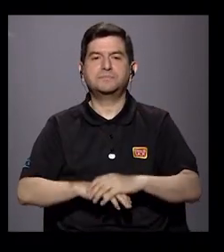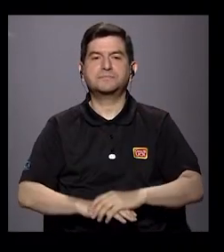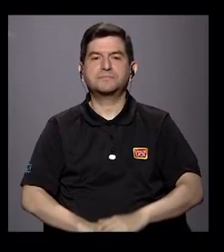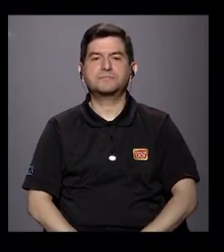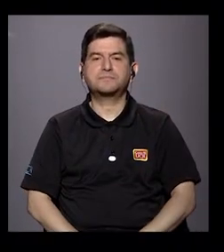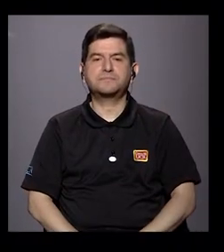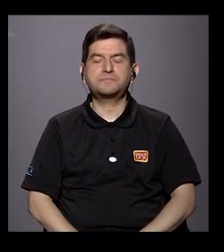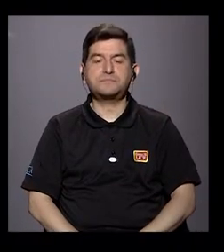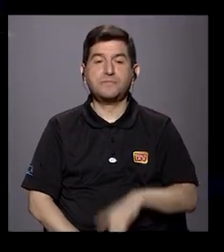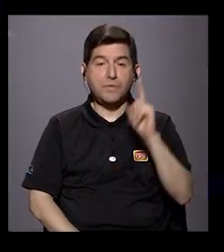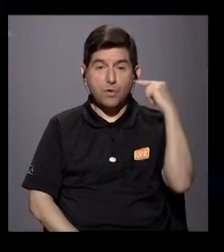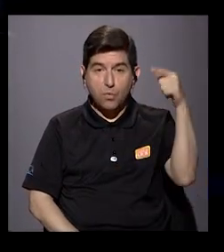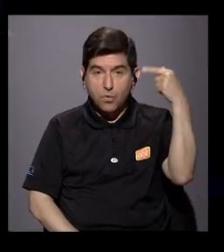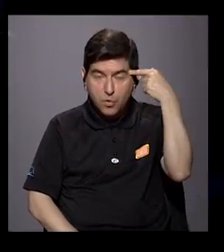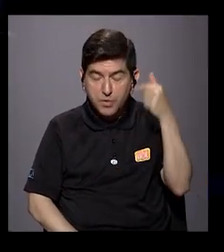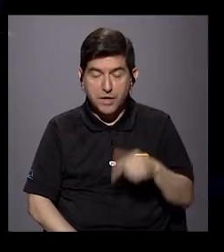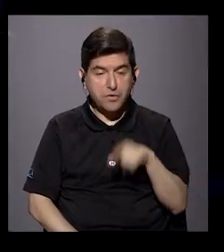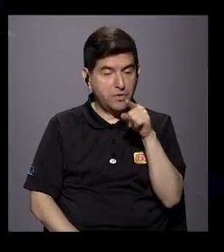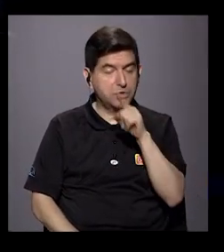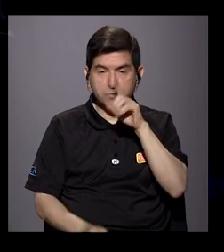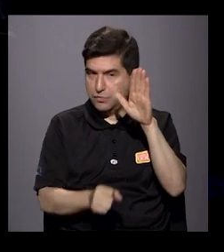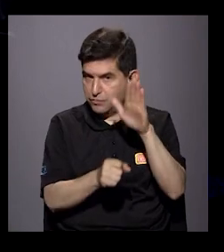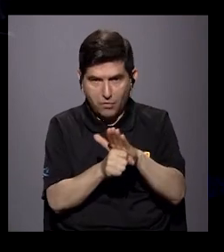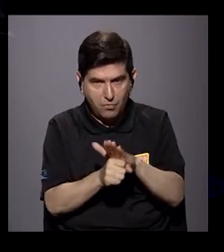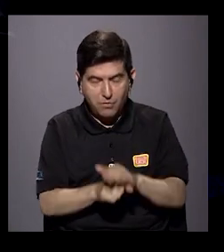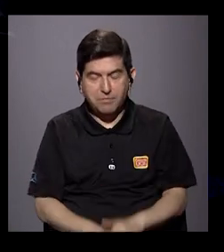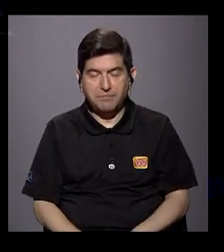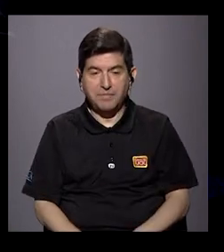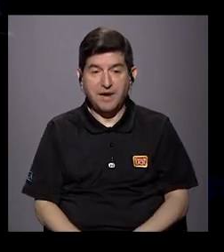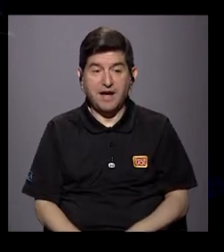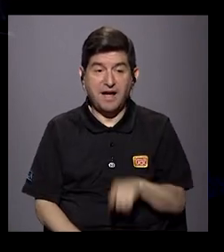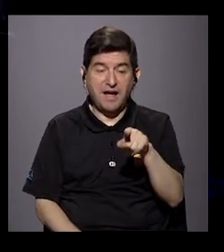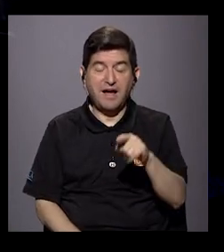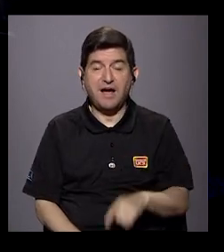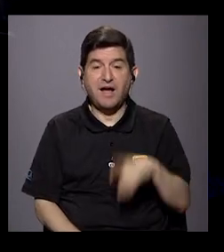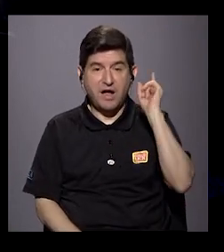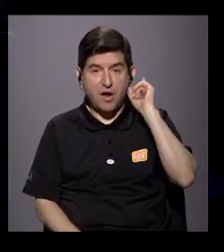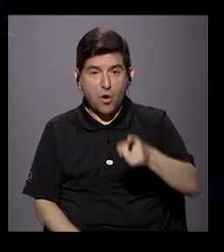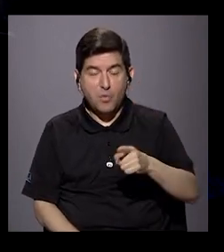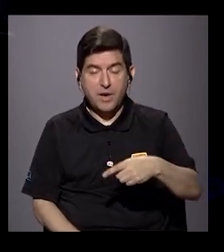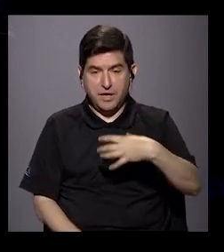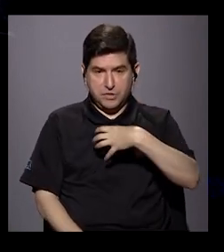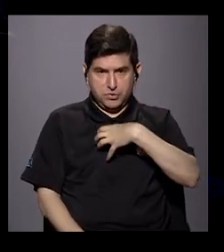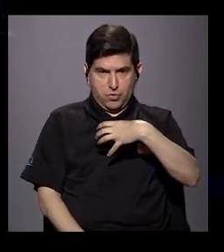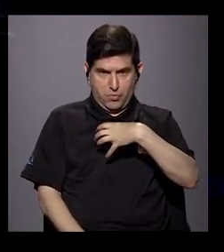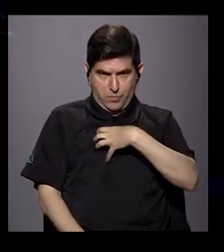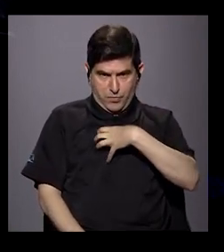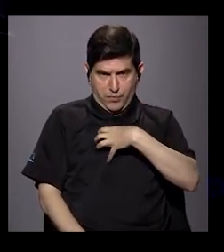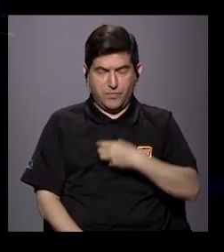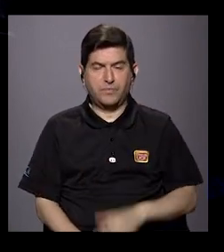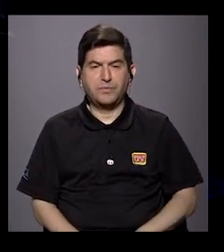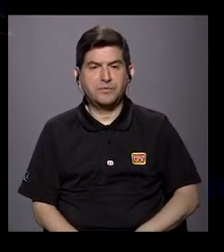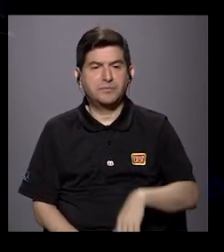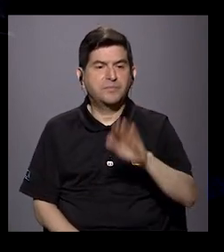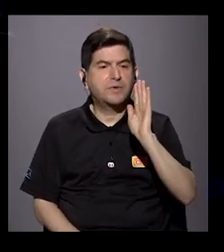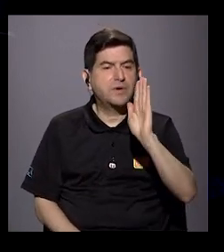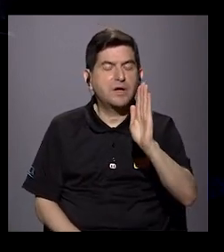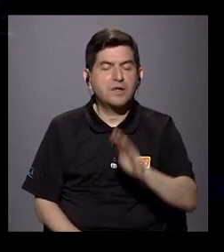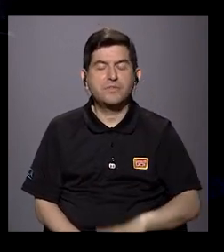En la medida en que un estado no garantiza eso, están cumpliendo obligaciones que son intrínsecas de su